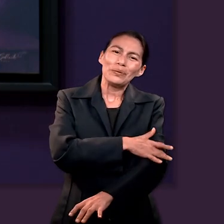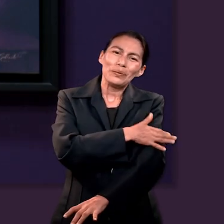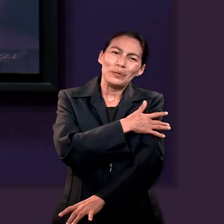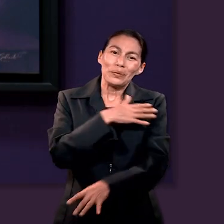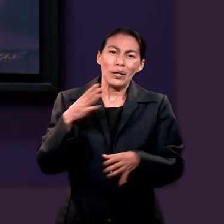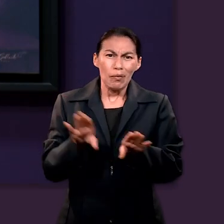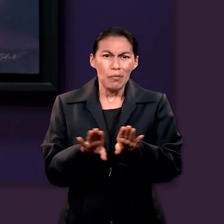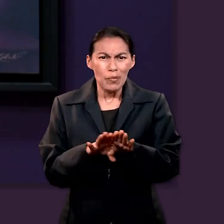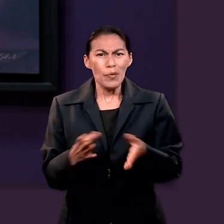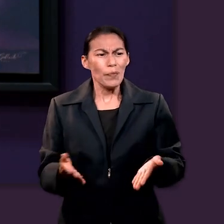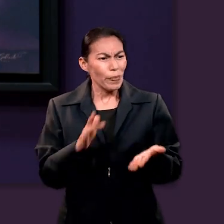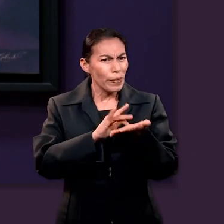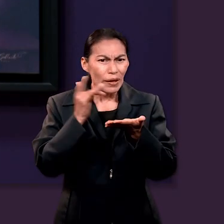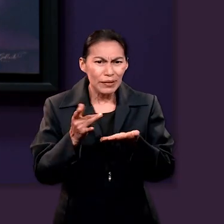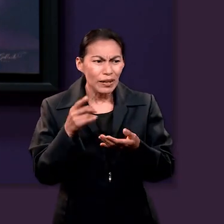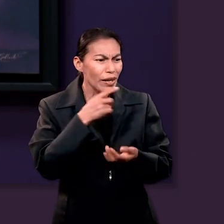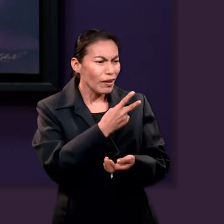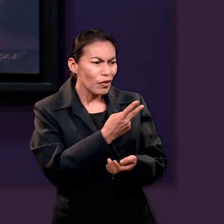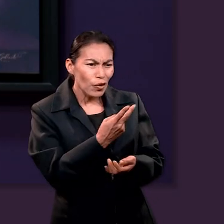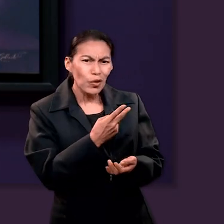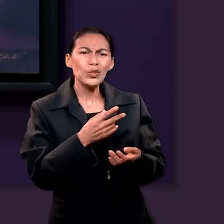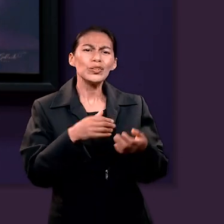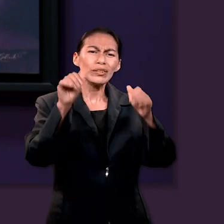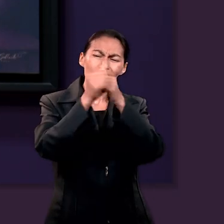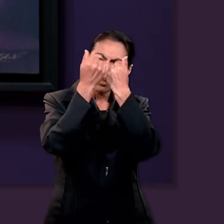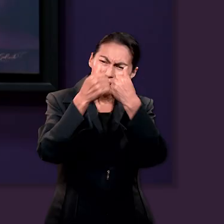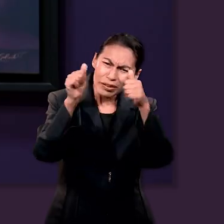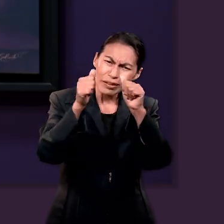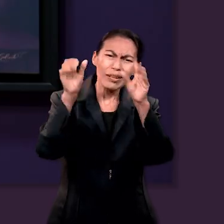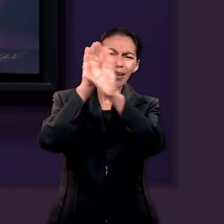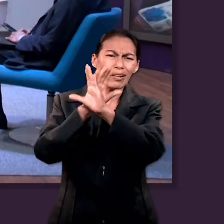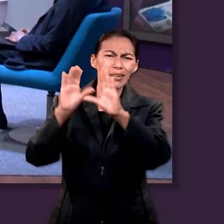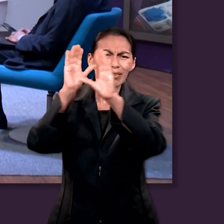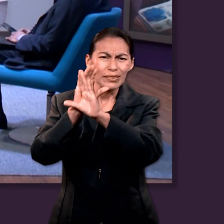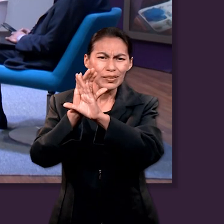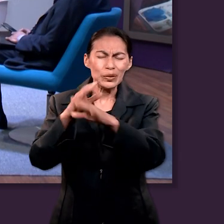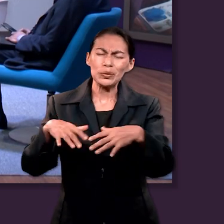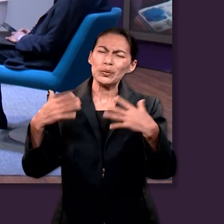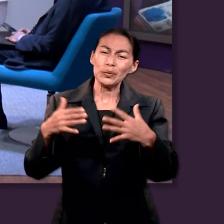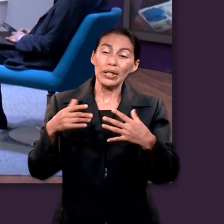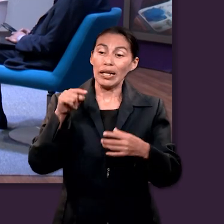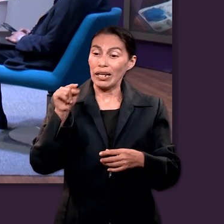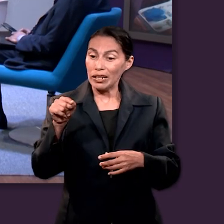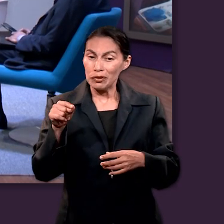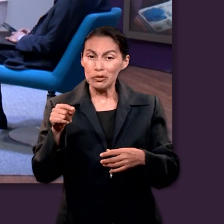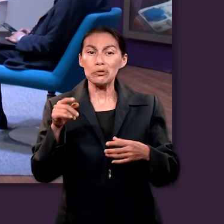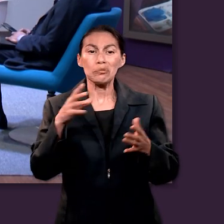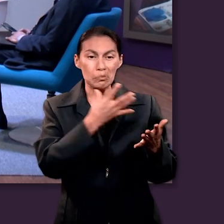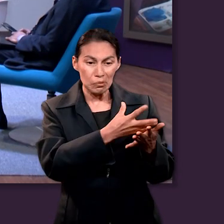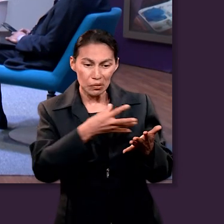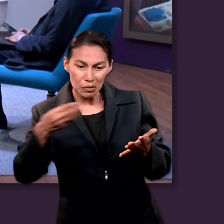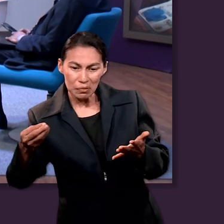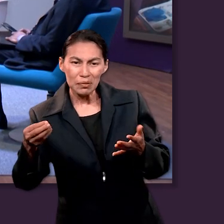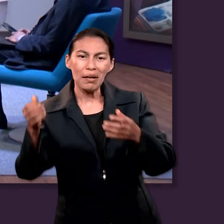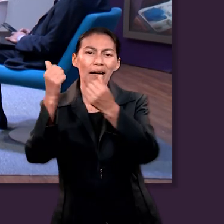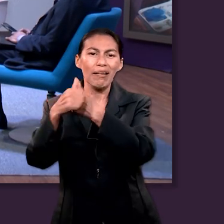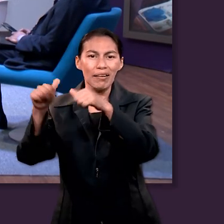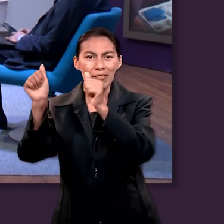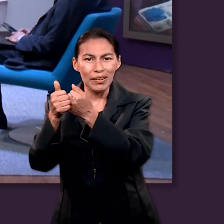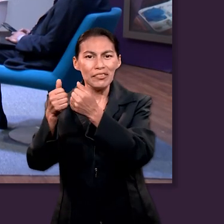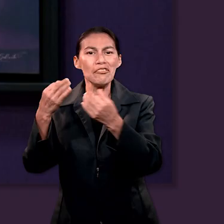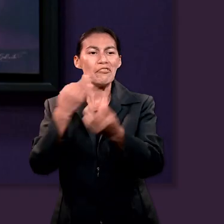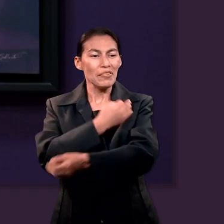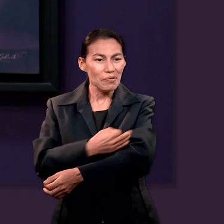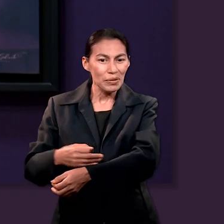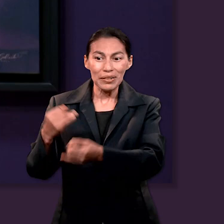Qué impactante, ¿no? Cómo es que a través del alabanza a través del canto incluso aquí vemos que llegó hasta su familia y ellos también comenzaron a